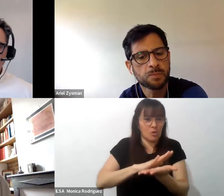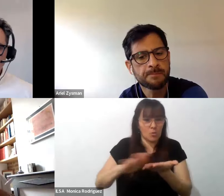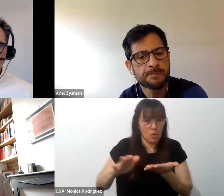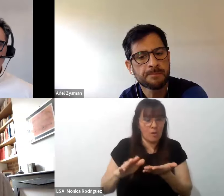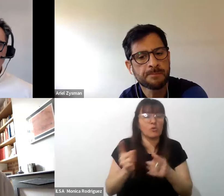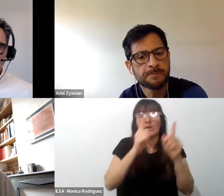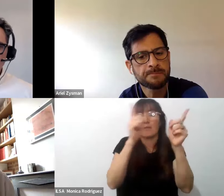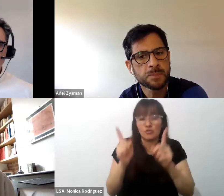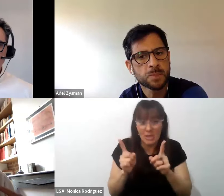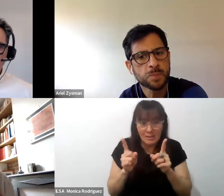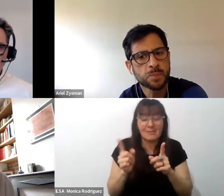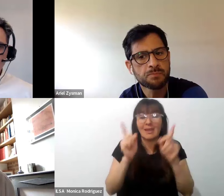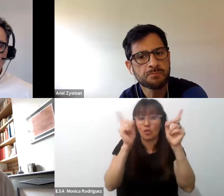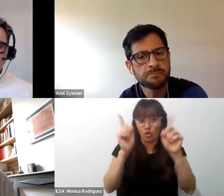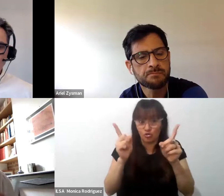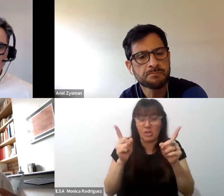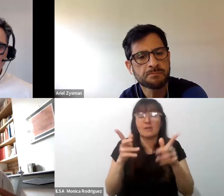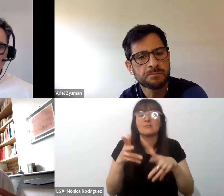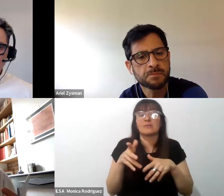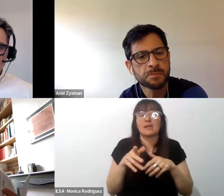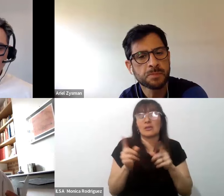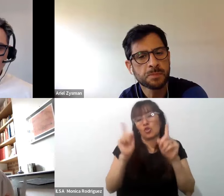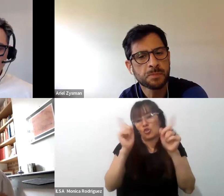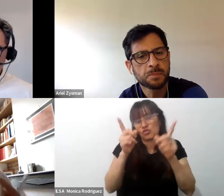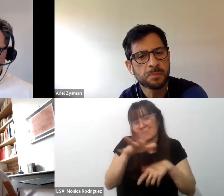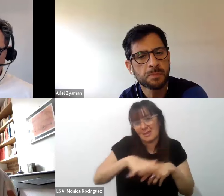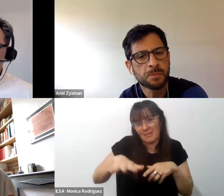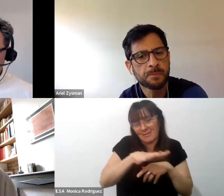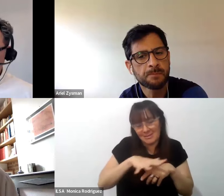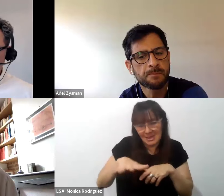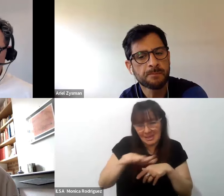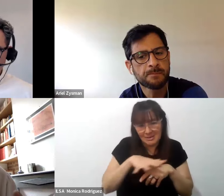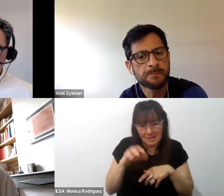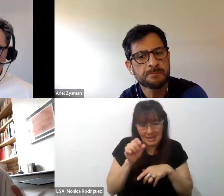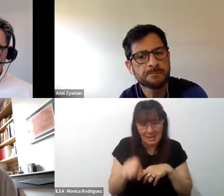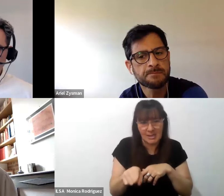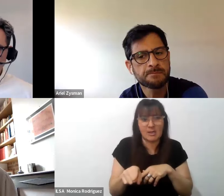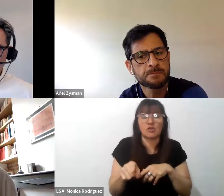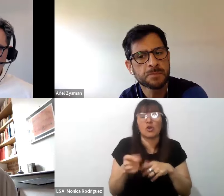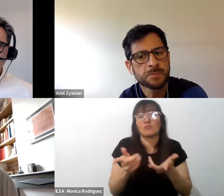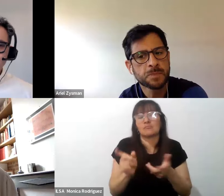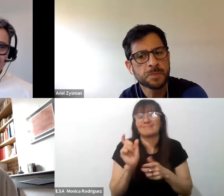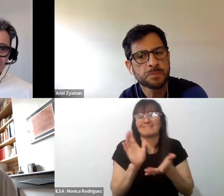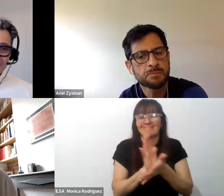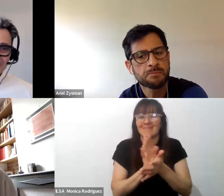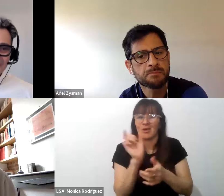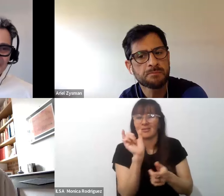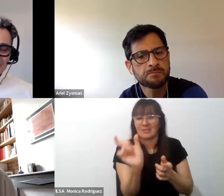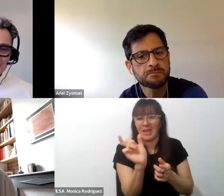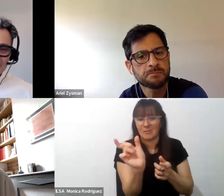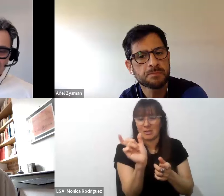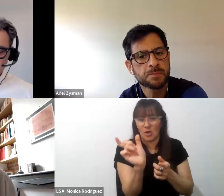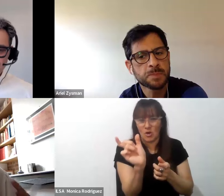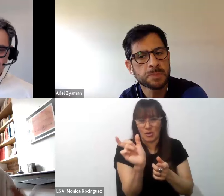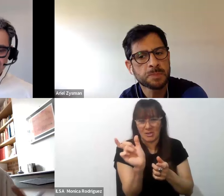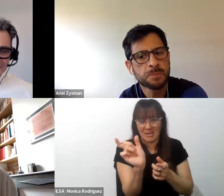de terreno digo docente de terreno porque es la terminología que usamos